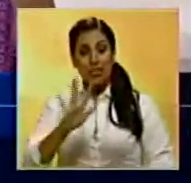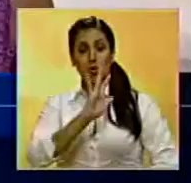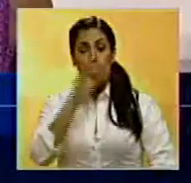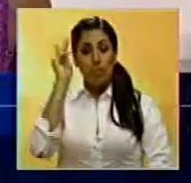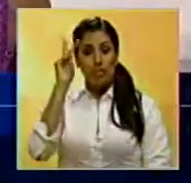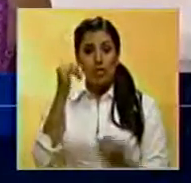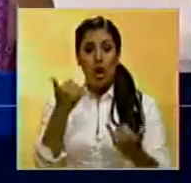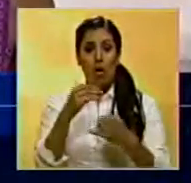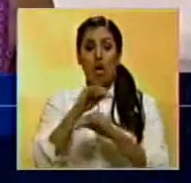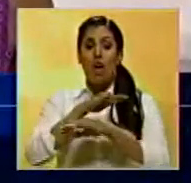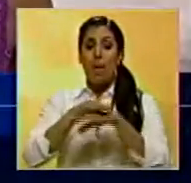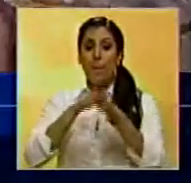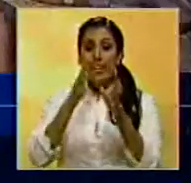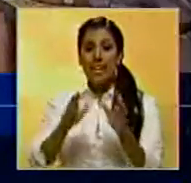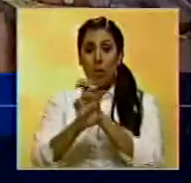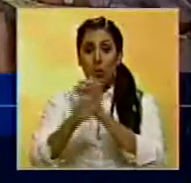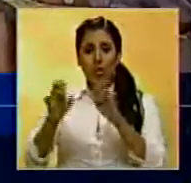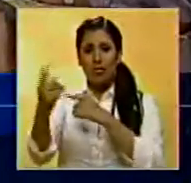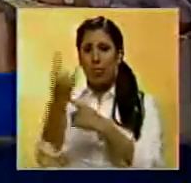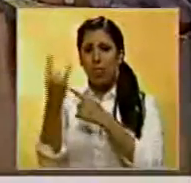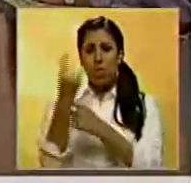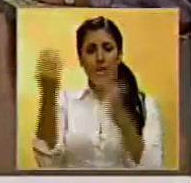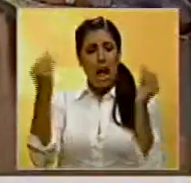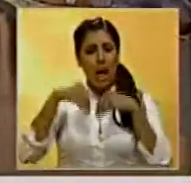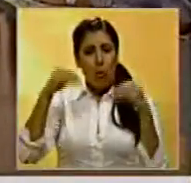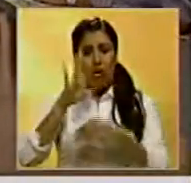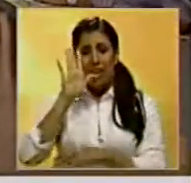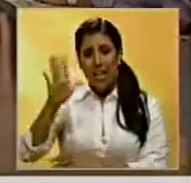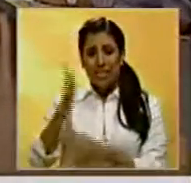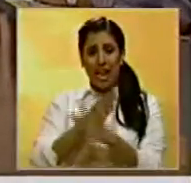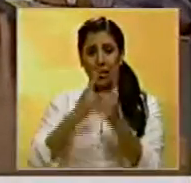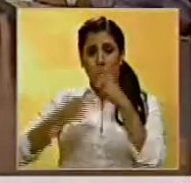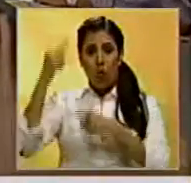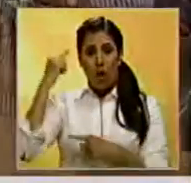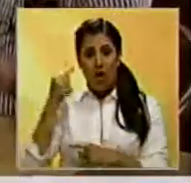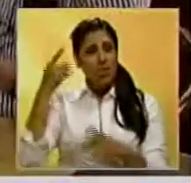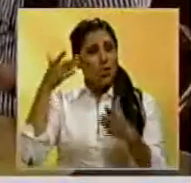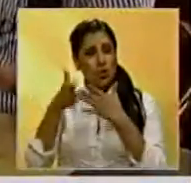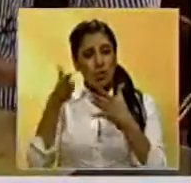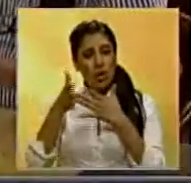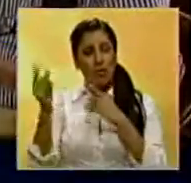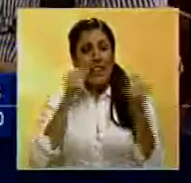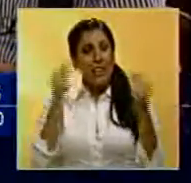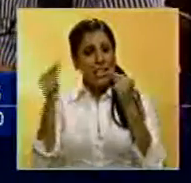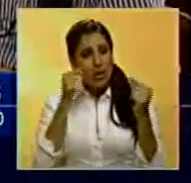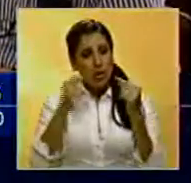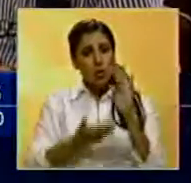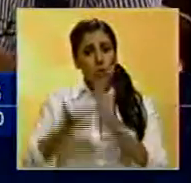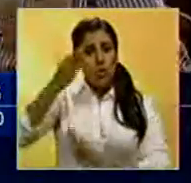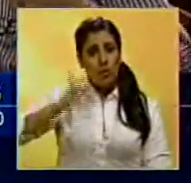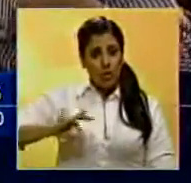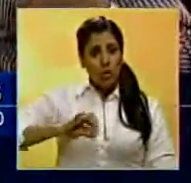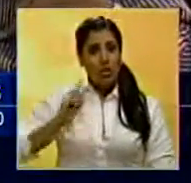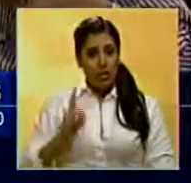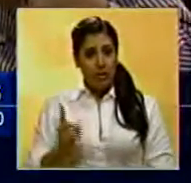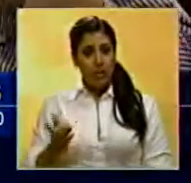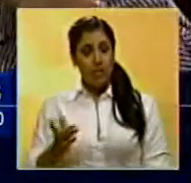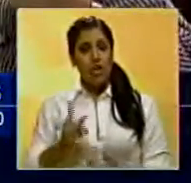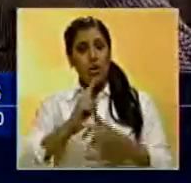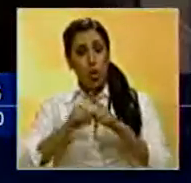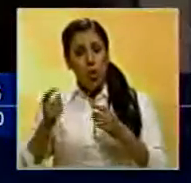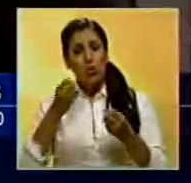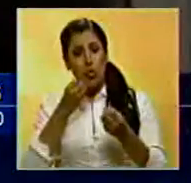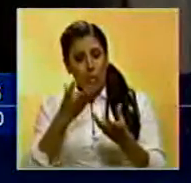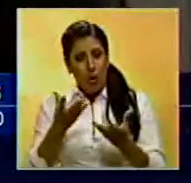Ministerio de Educación Universitaria ha incumplido con los acuerdos sostenidos el año pasado referentes a la discusión del incremento salarial y los